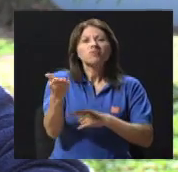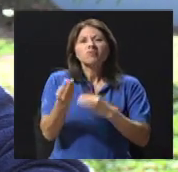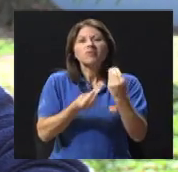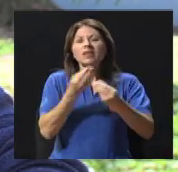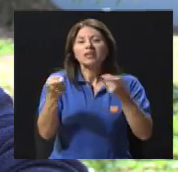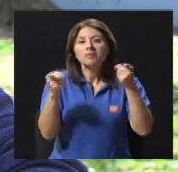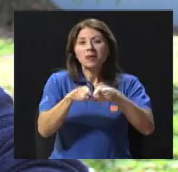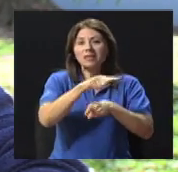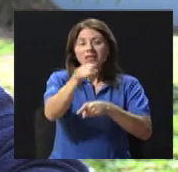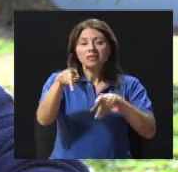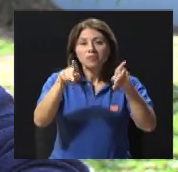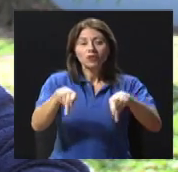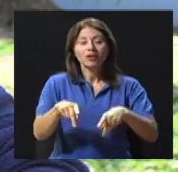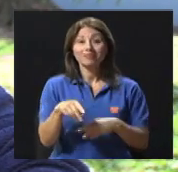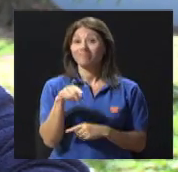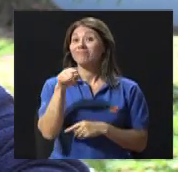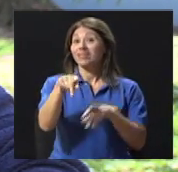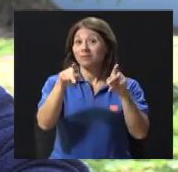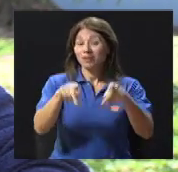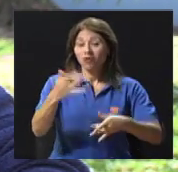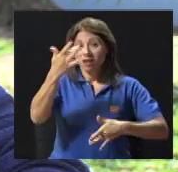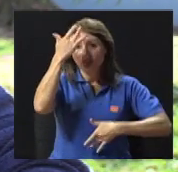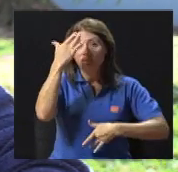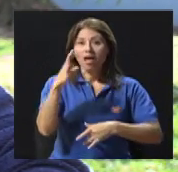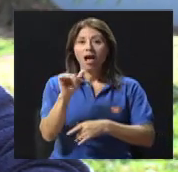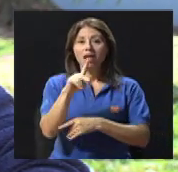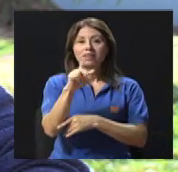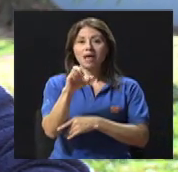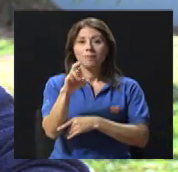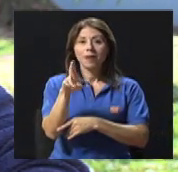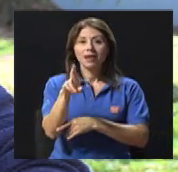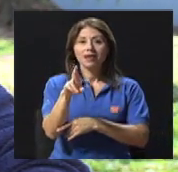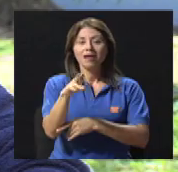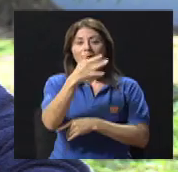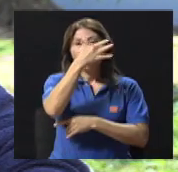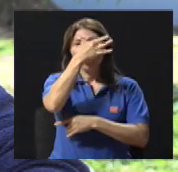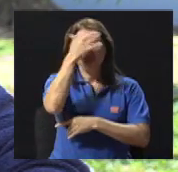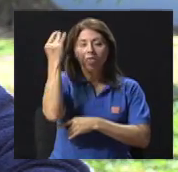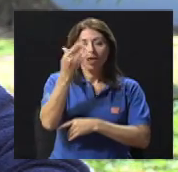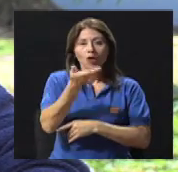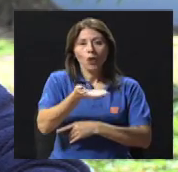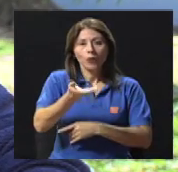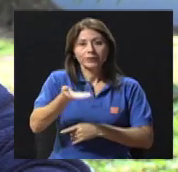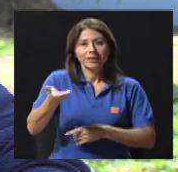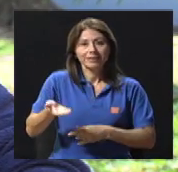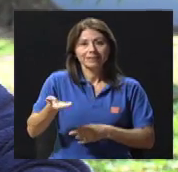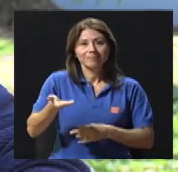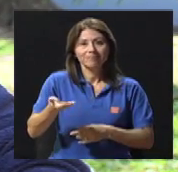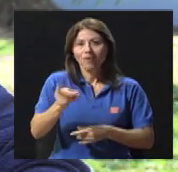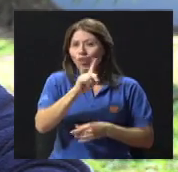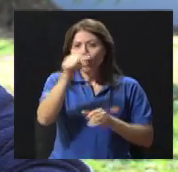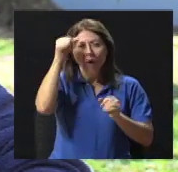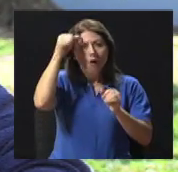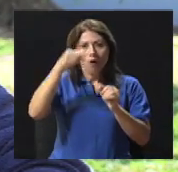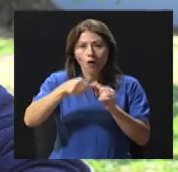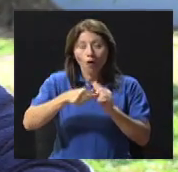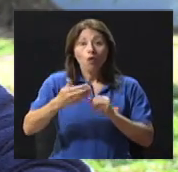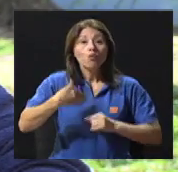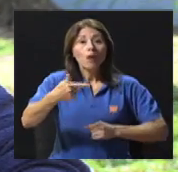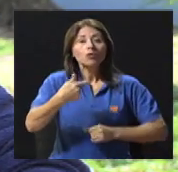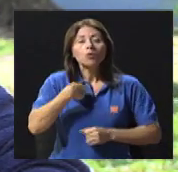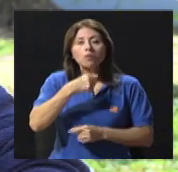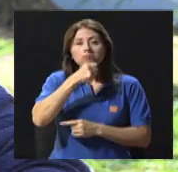llamativo? El de memoria. El de memoria porque se olvidan las cosas. Cuando uno envejece,